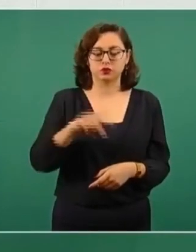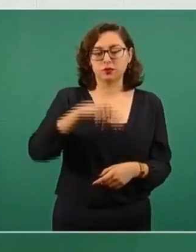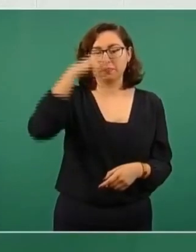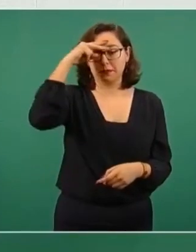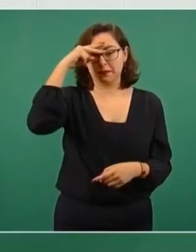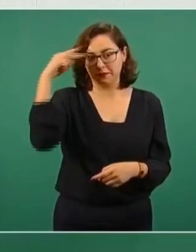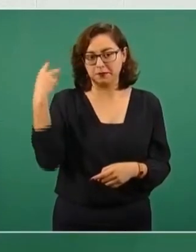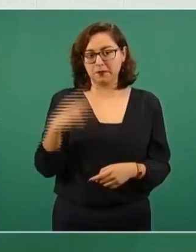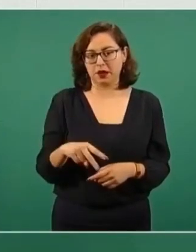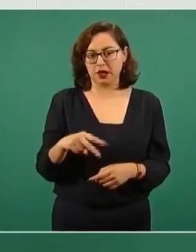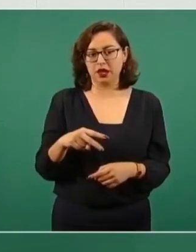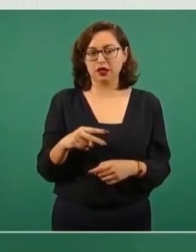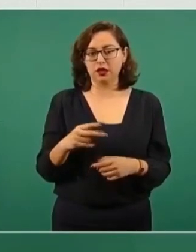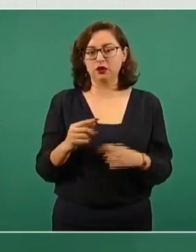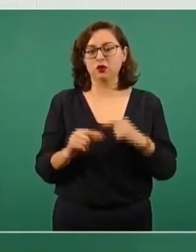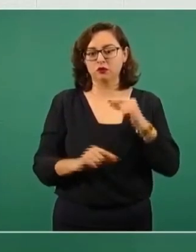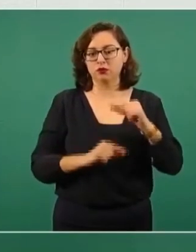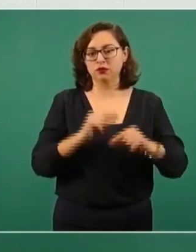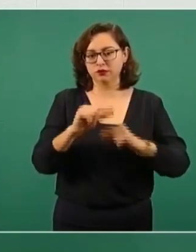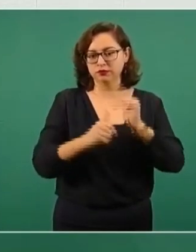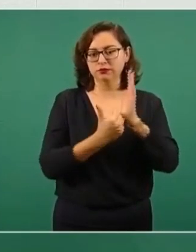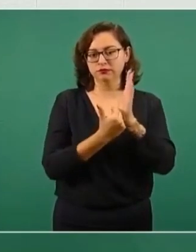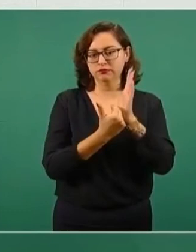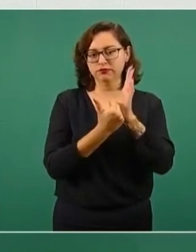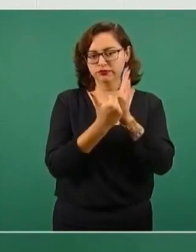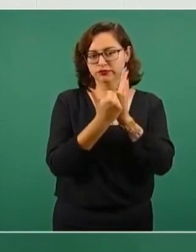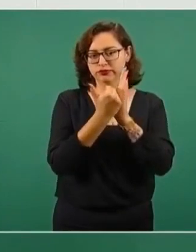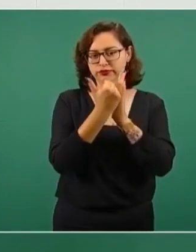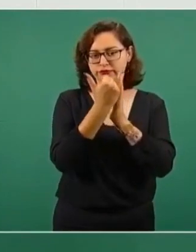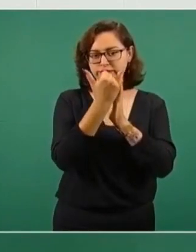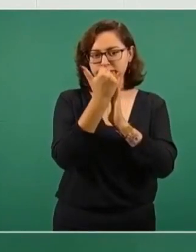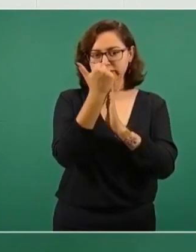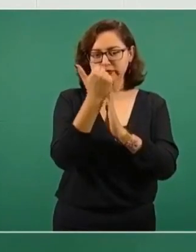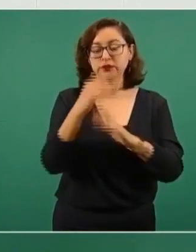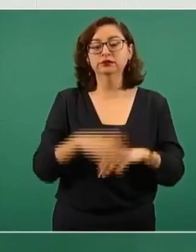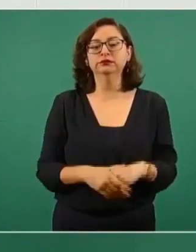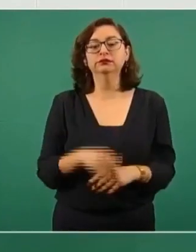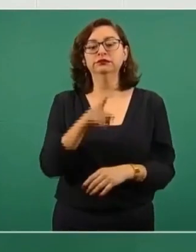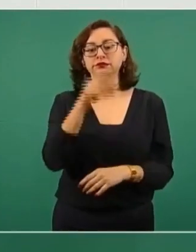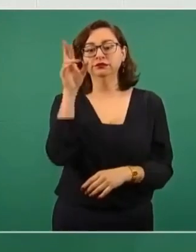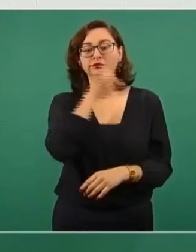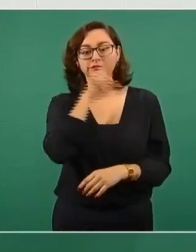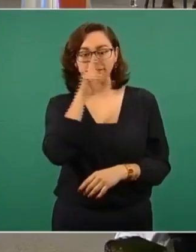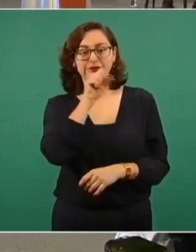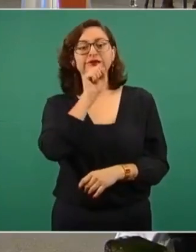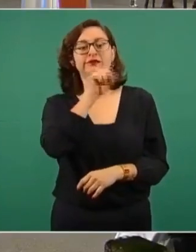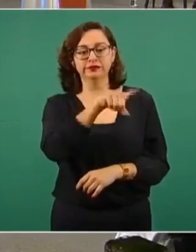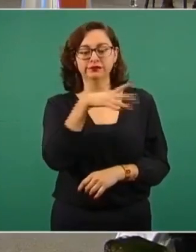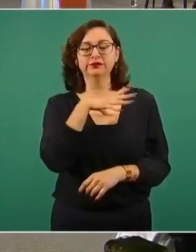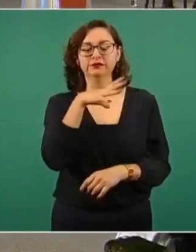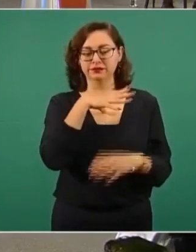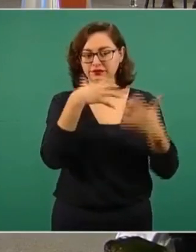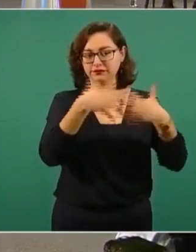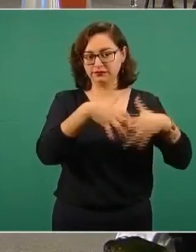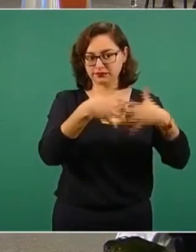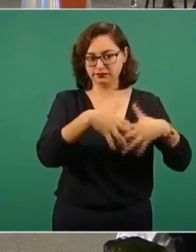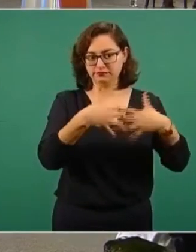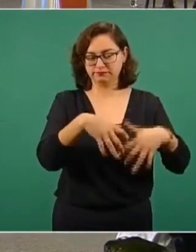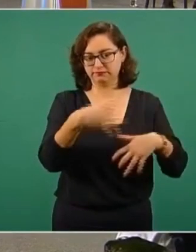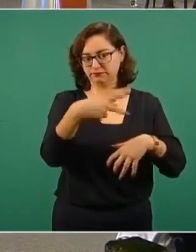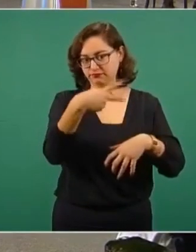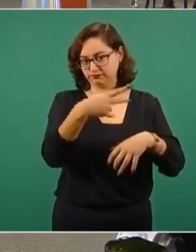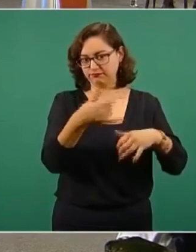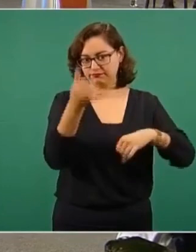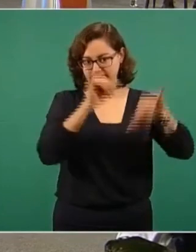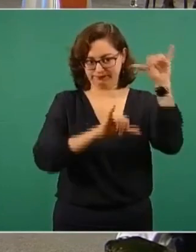y pronto estaremos subiendo en esta escala. Habría que poner que Rusia también es un país productor. Bueno, muchas gracias, señor